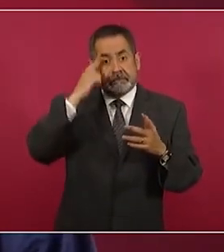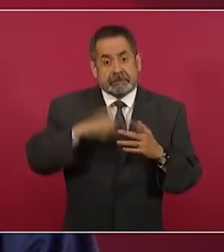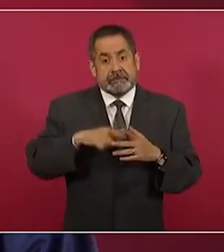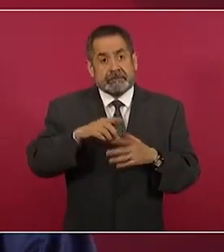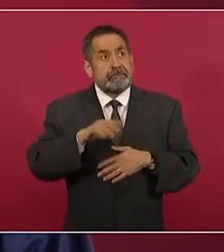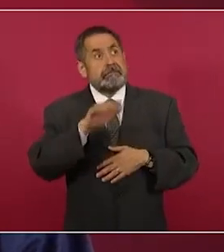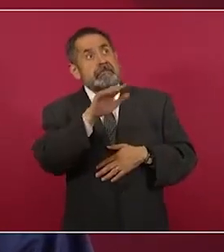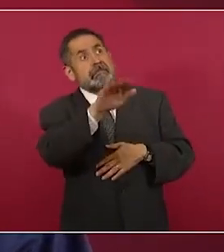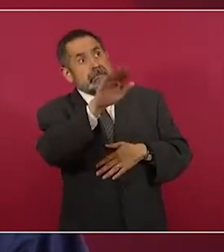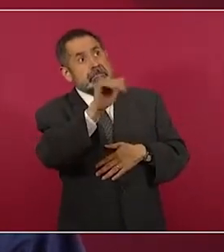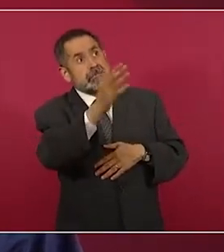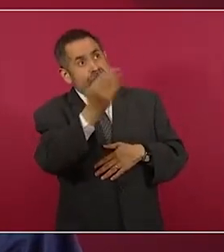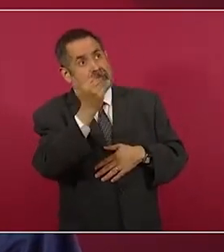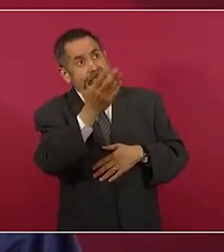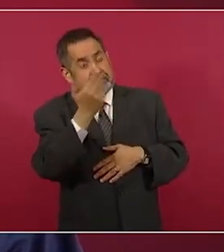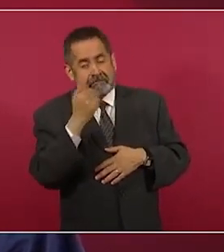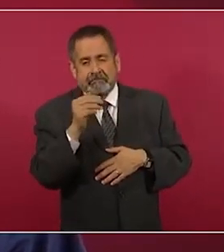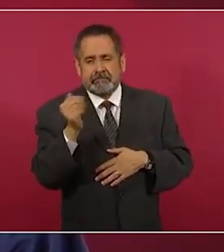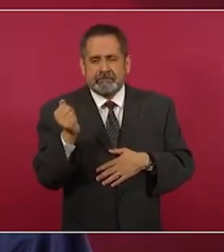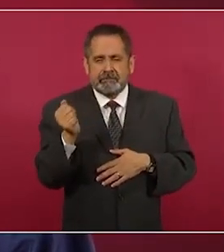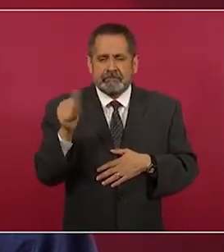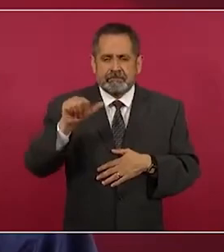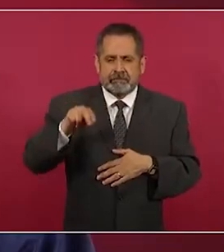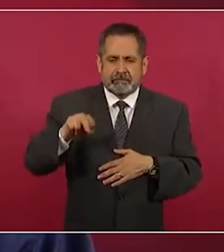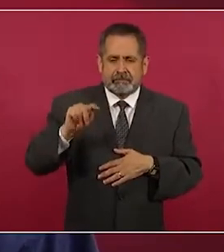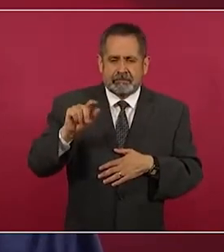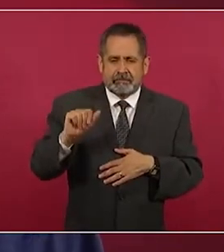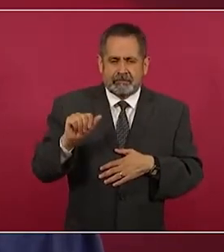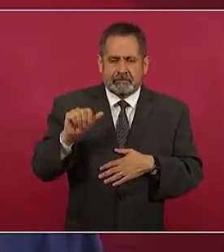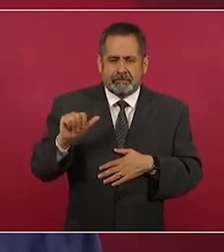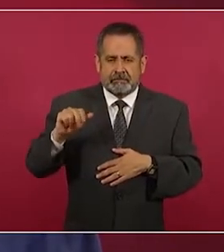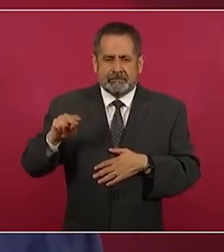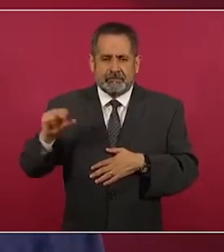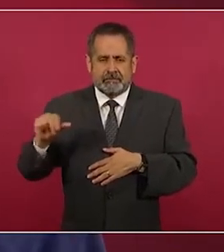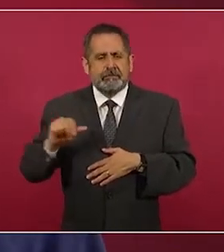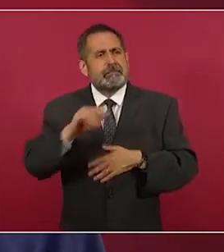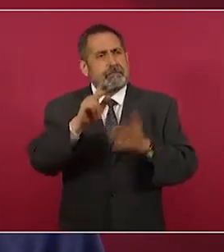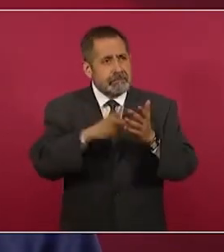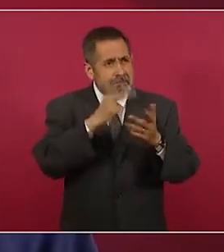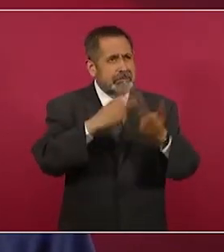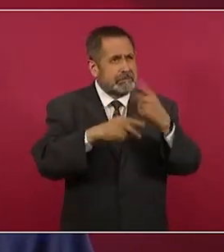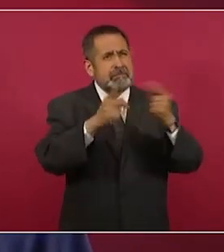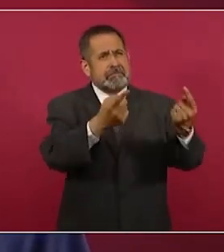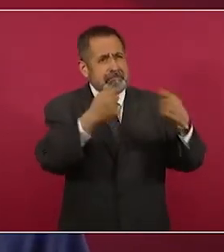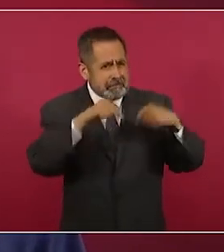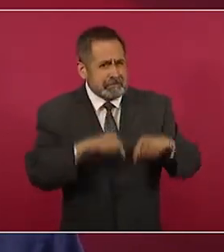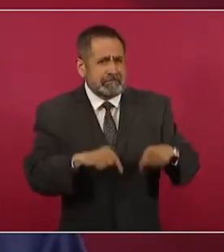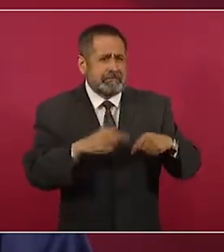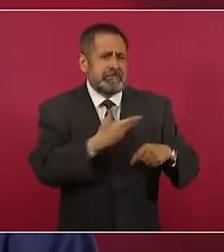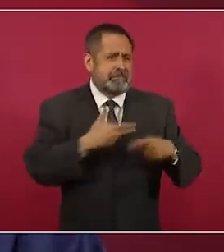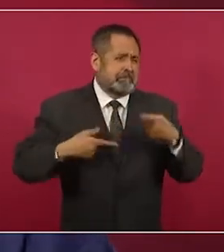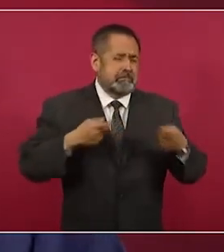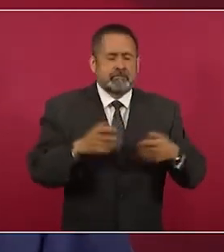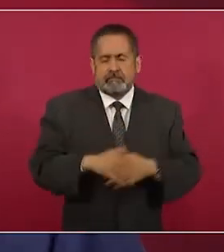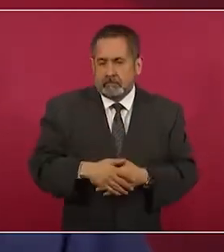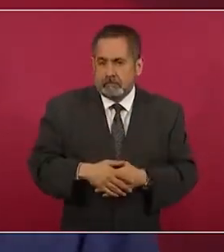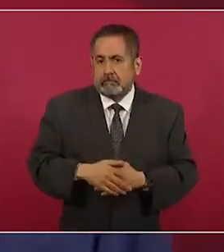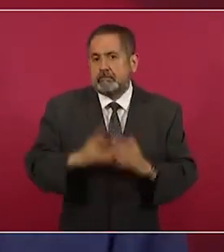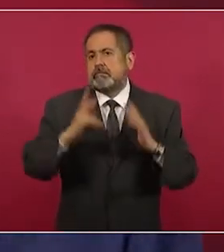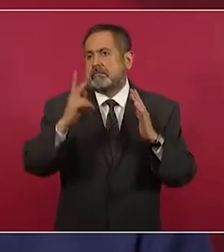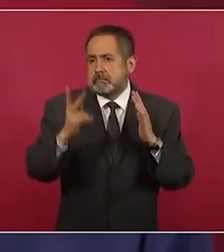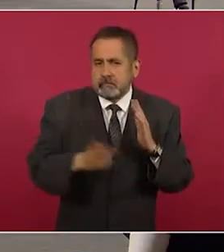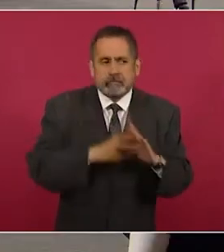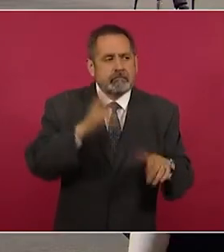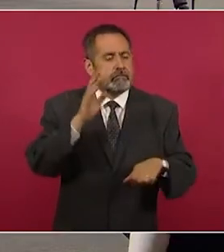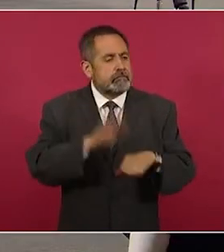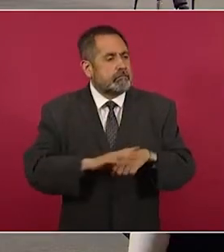extranjero a Santana para que regresara a cometer otras